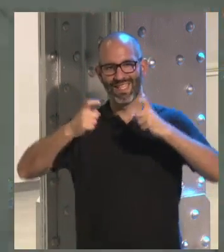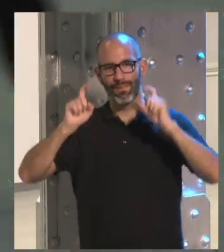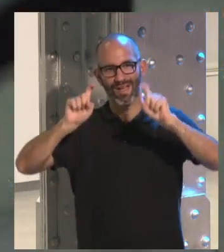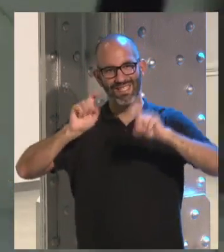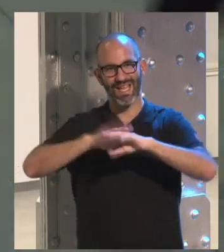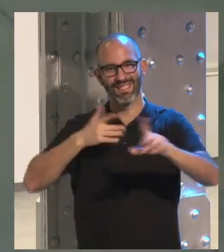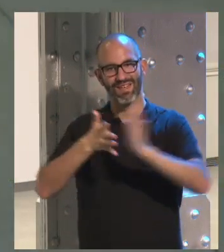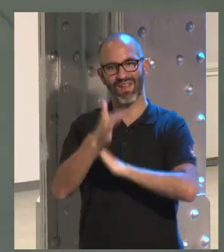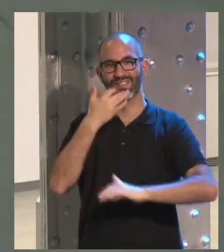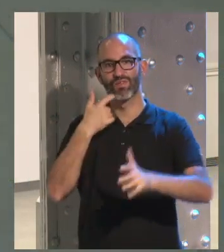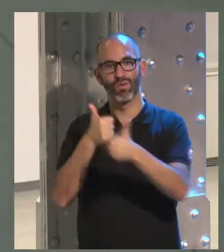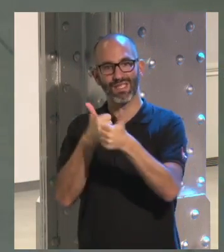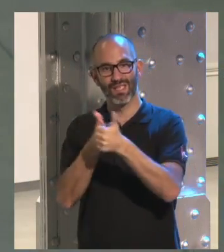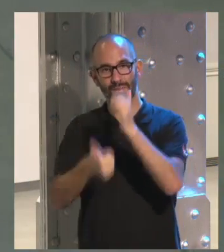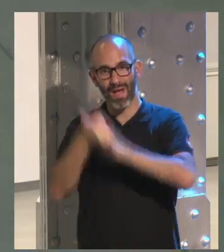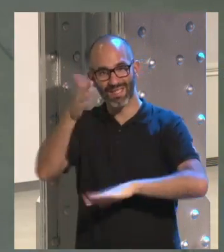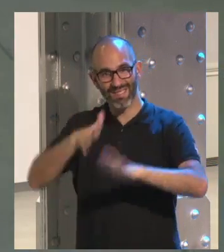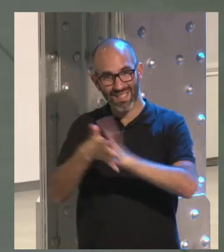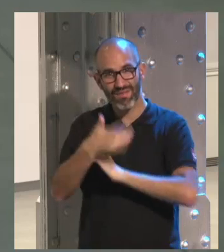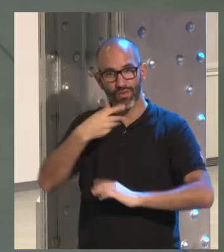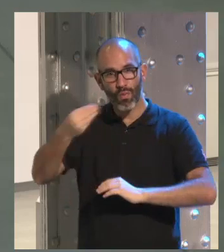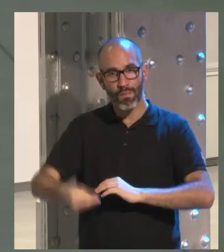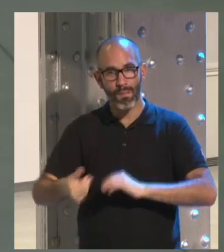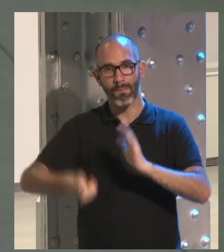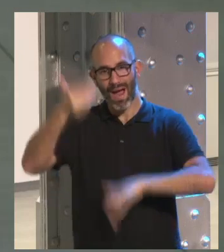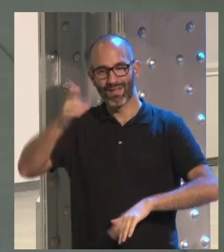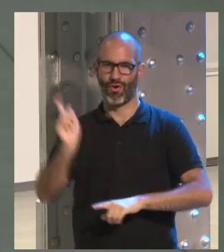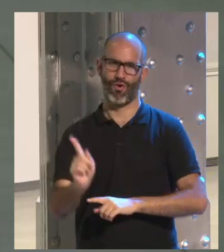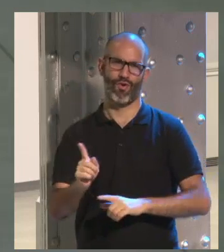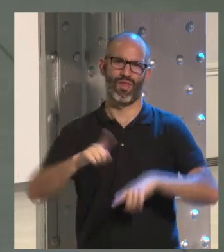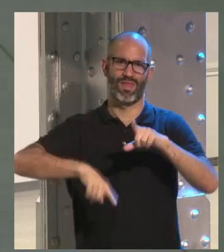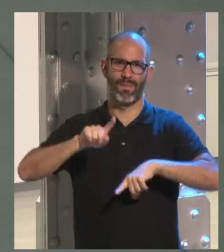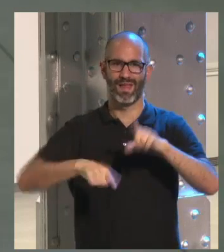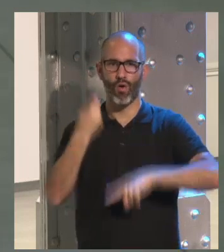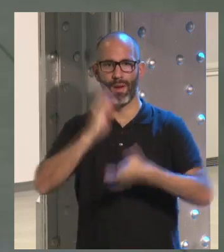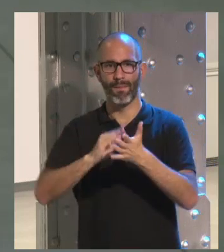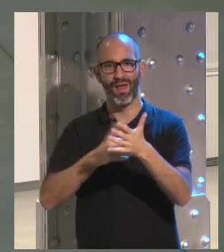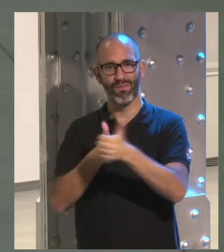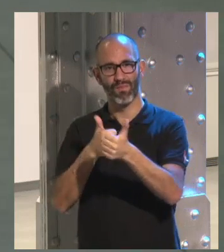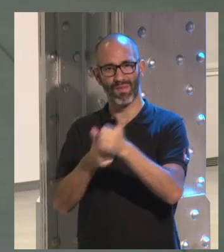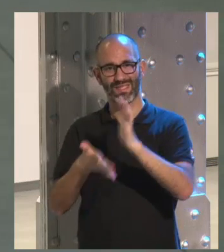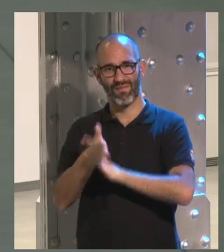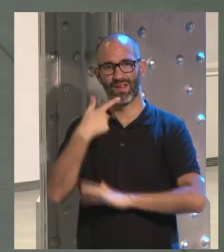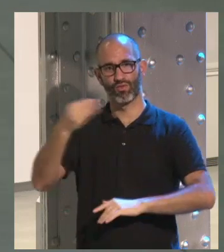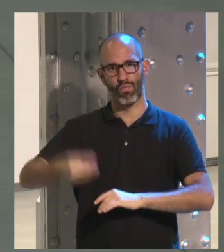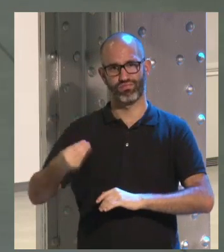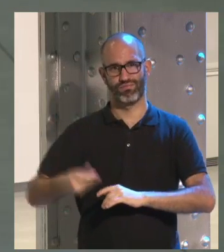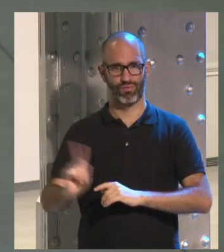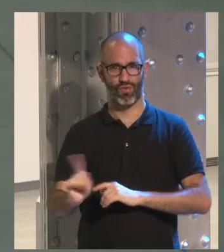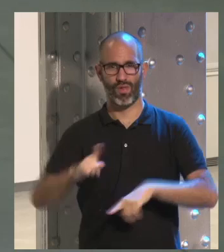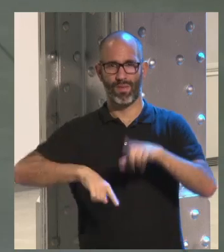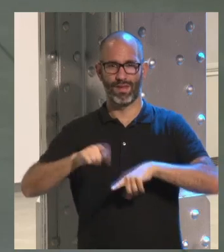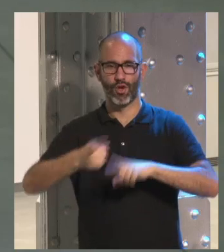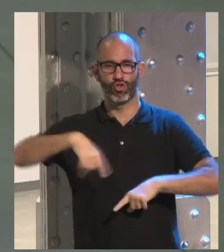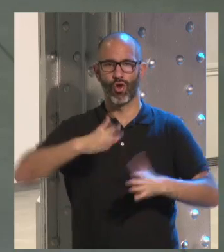tener muchísimo más seguidores vas a ser mejor y que a veces esos seguidores no son los que realmente tú crees y sobre todo hablamos cuando son